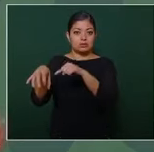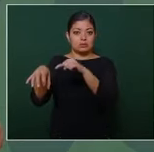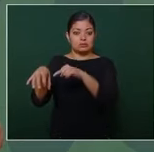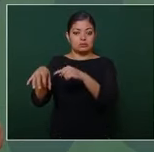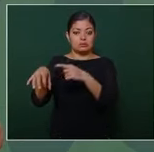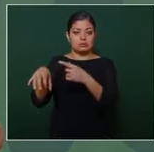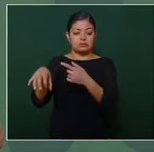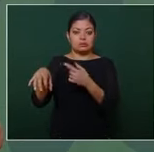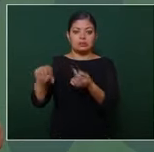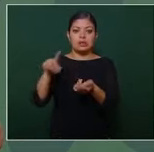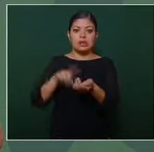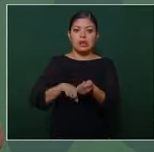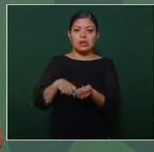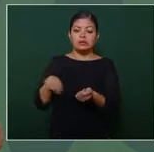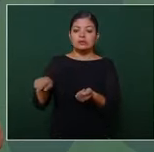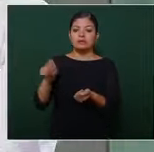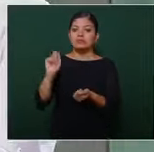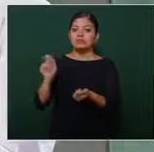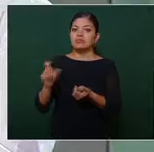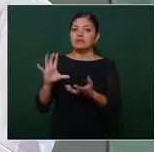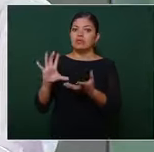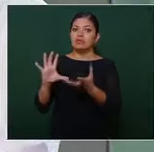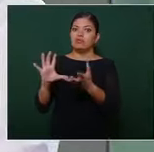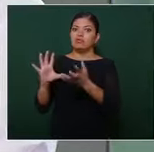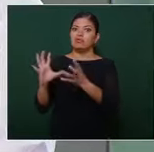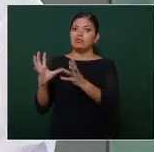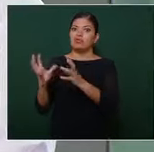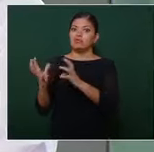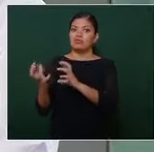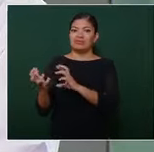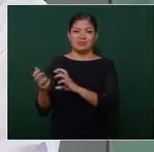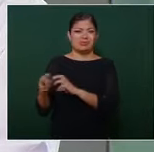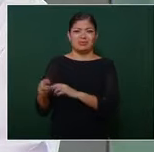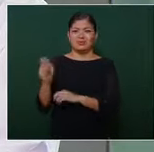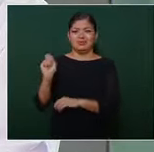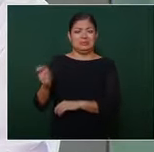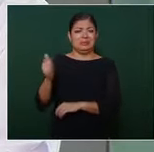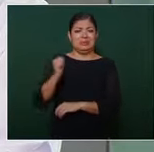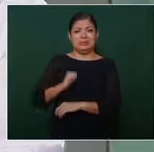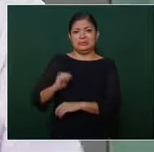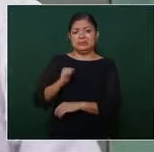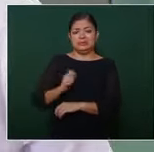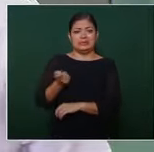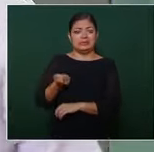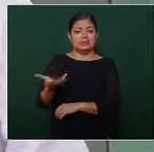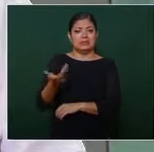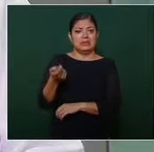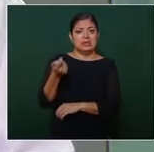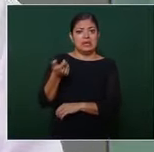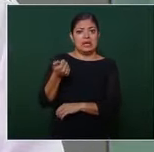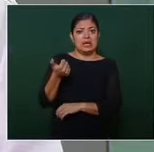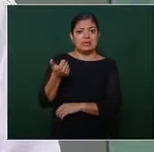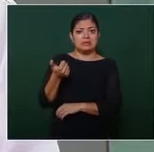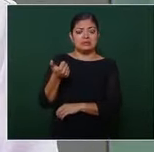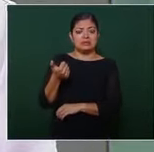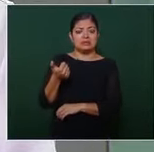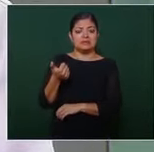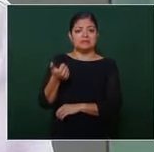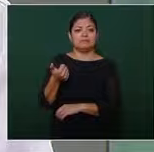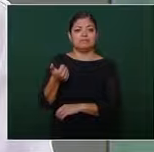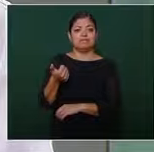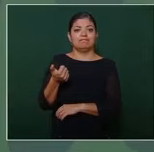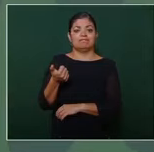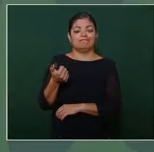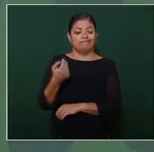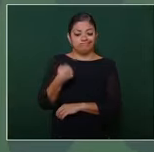estado casi en ruinas entonces las